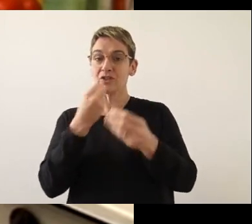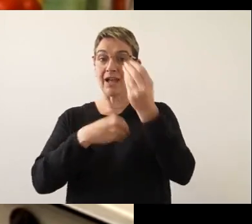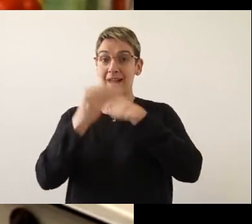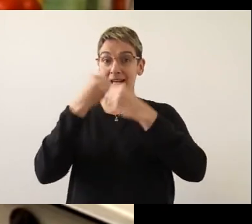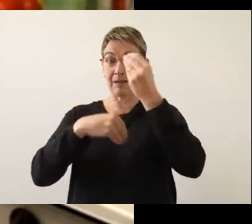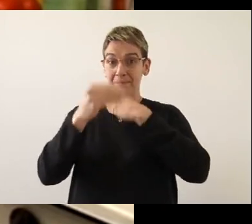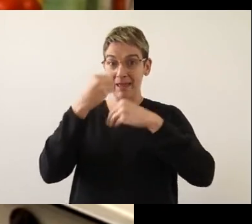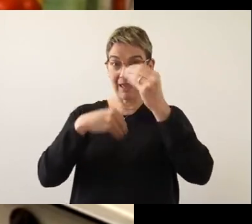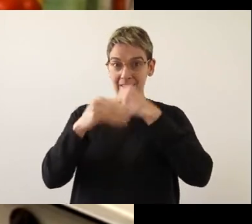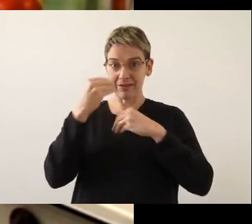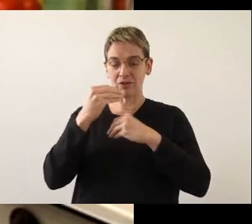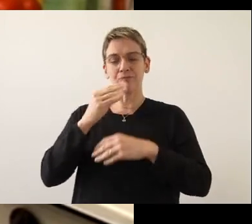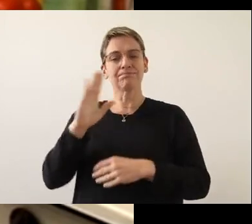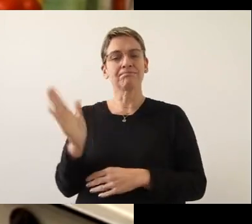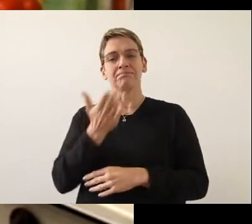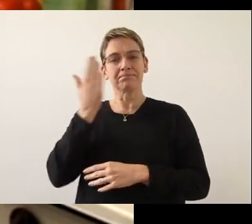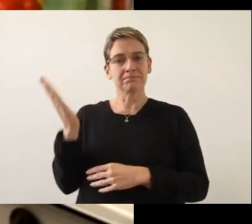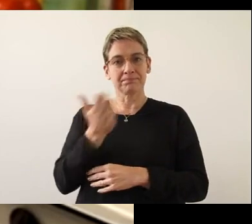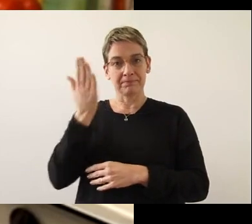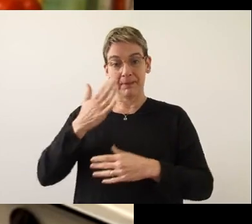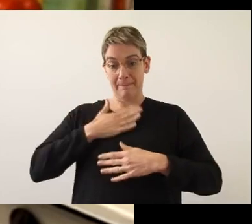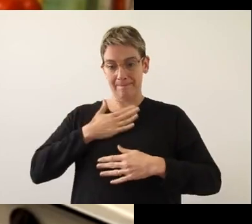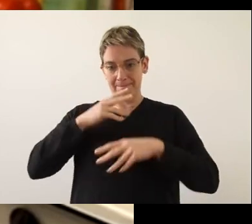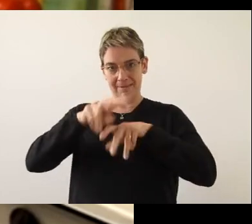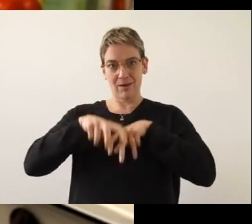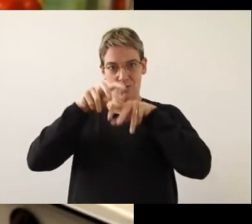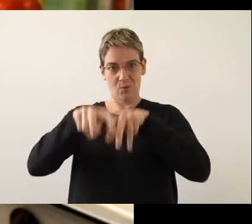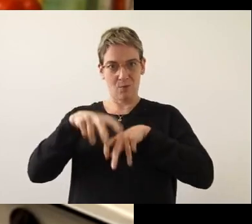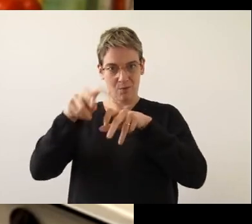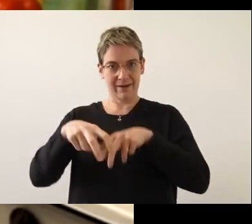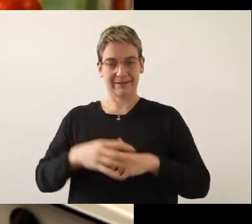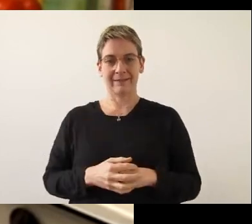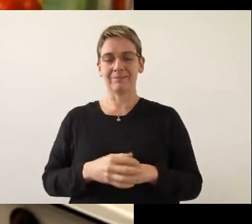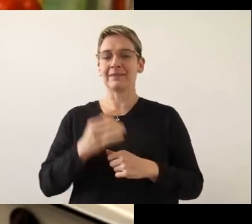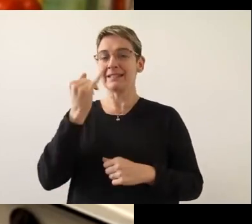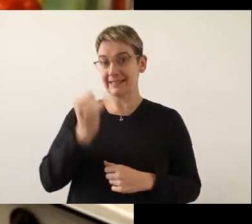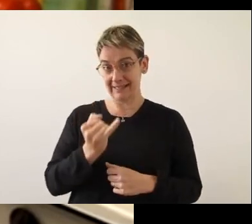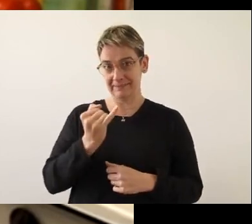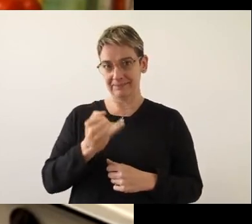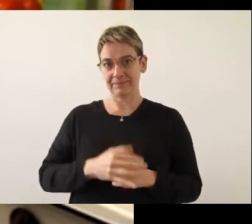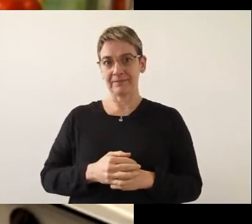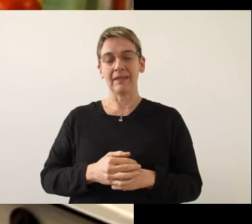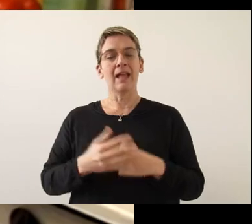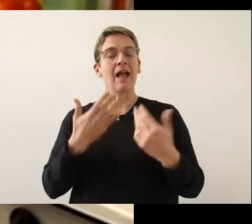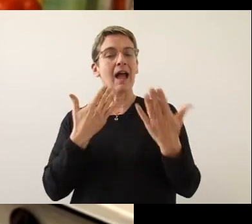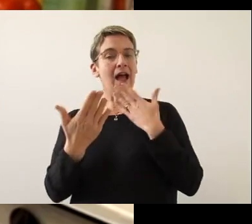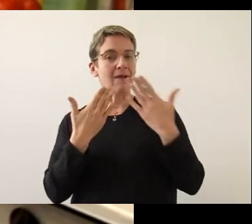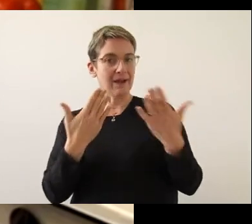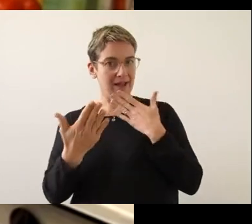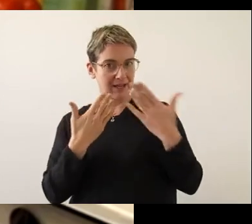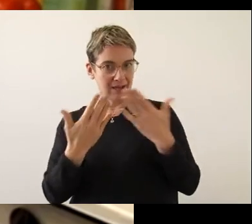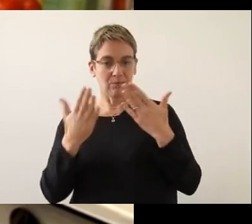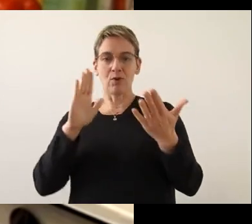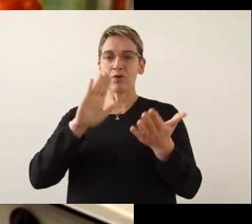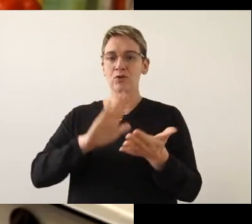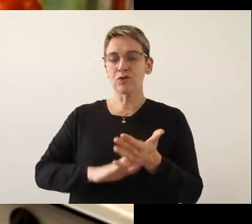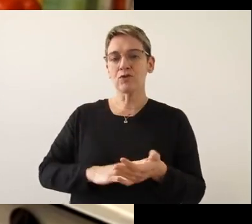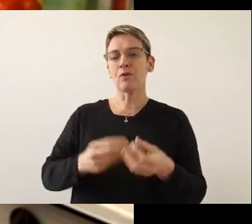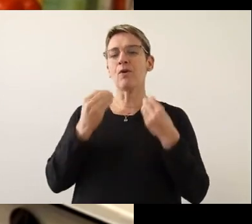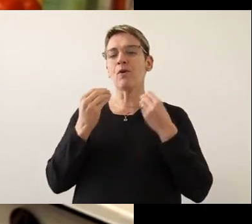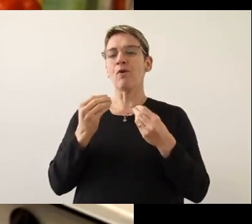que hemos venido produciendo en nuestra huerta orgánica. Sí, hablaremos de las